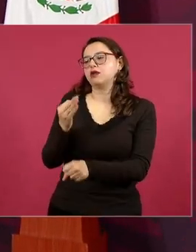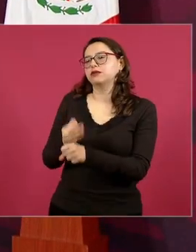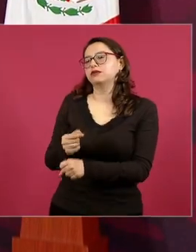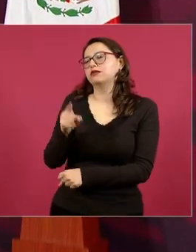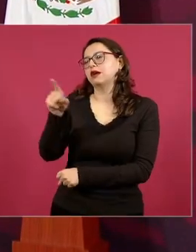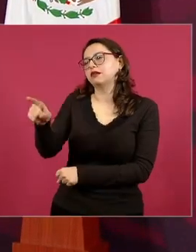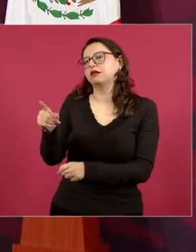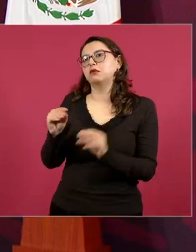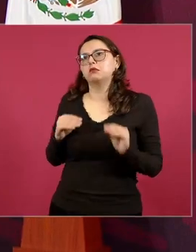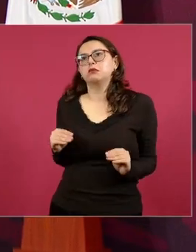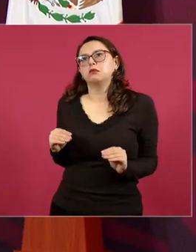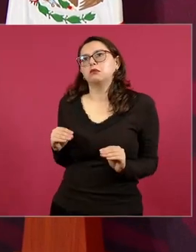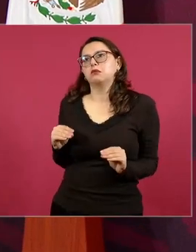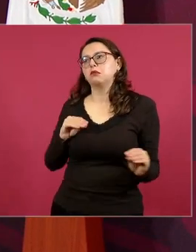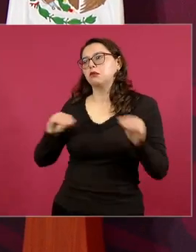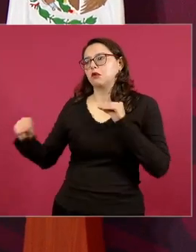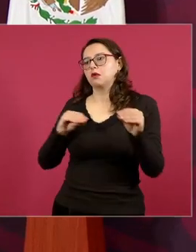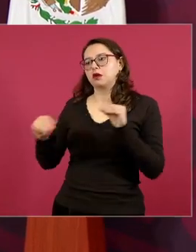pasmada